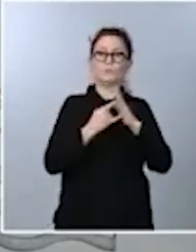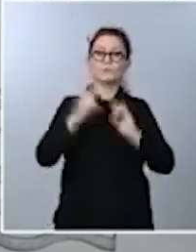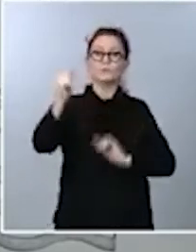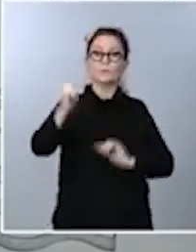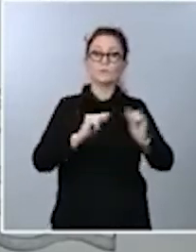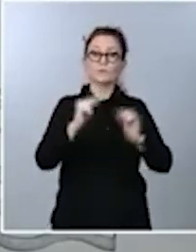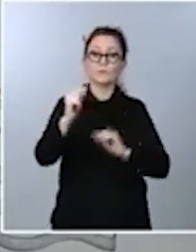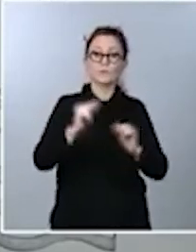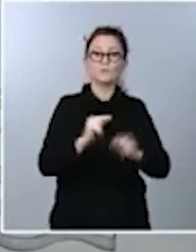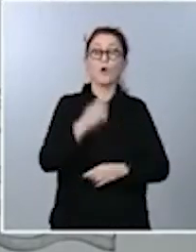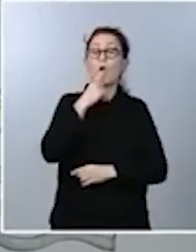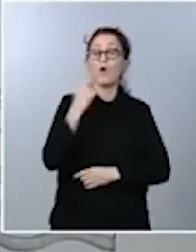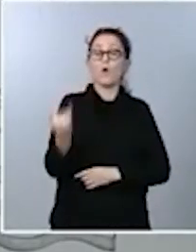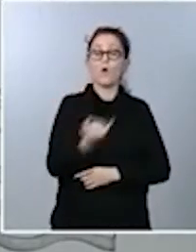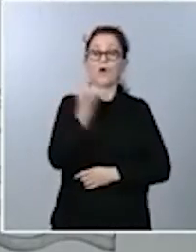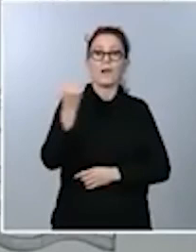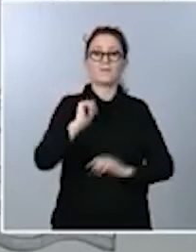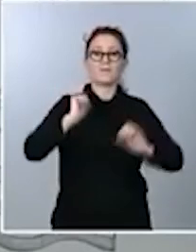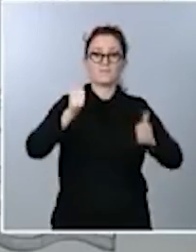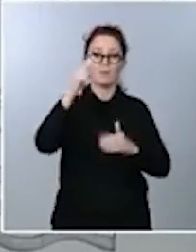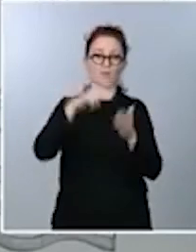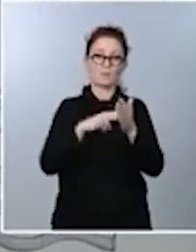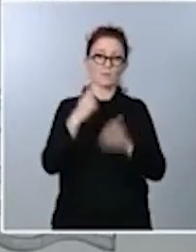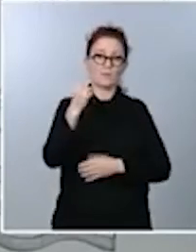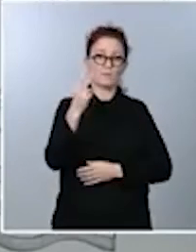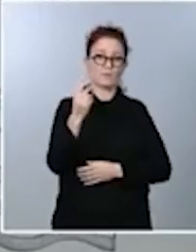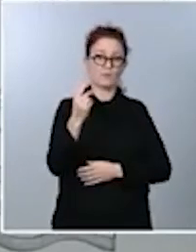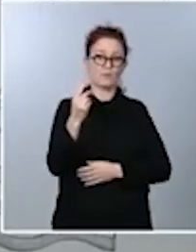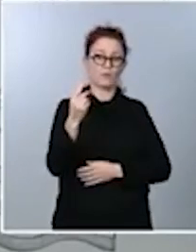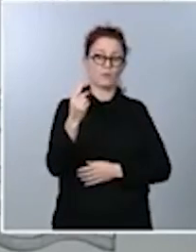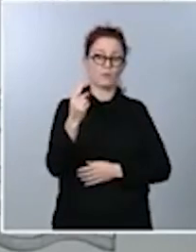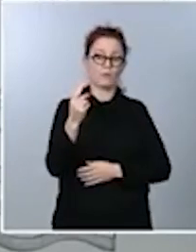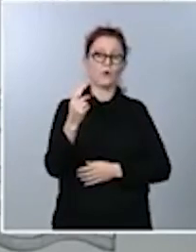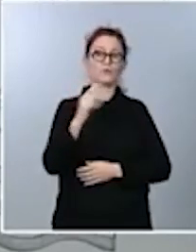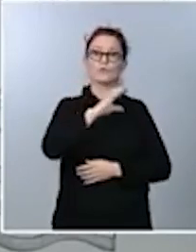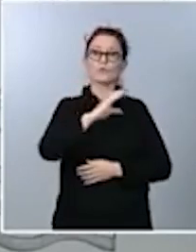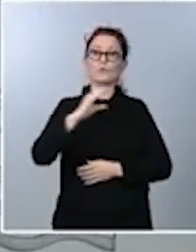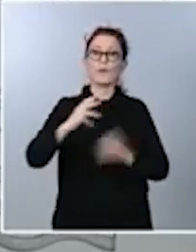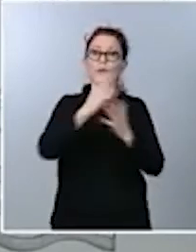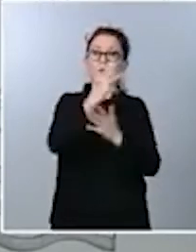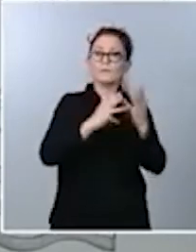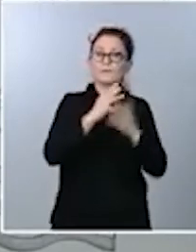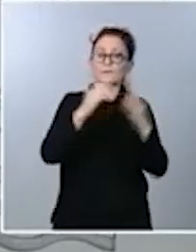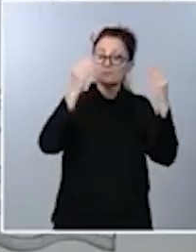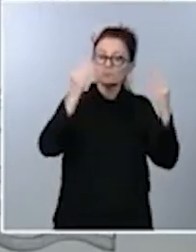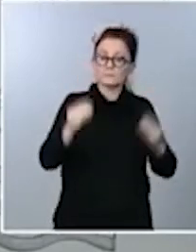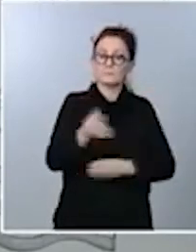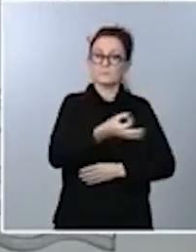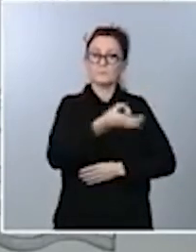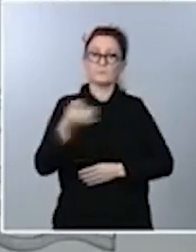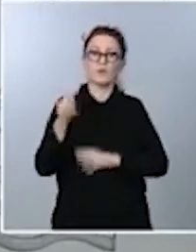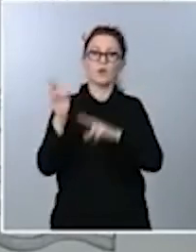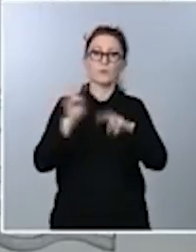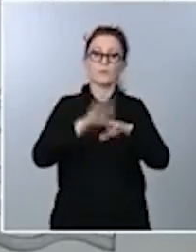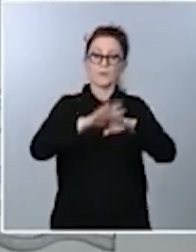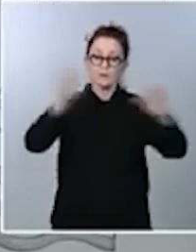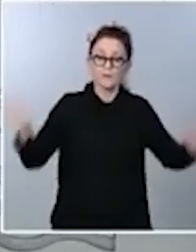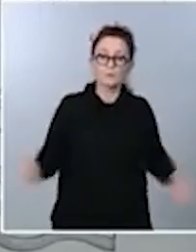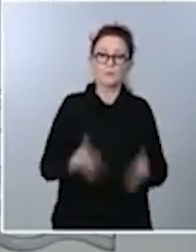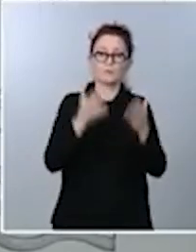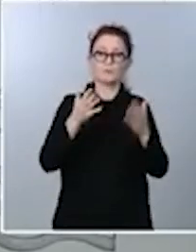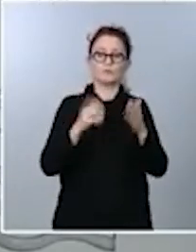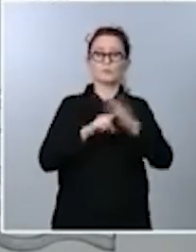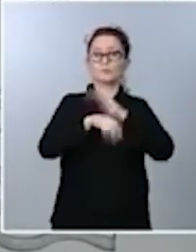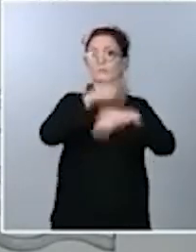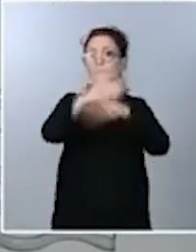empecemos el año 2021 con unas nuevas cuentas que permitan ese impulso al crecimiento económico imprescindible para que